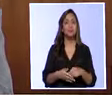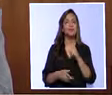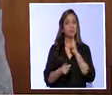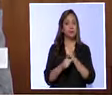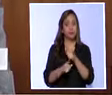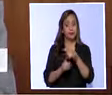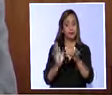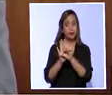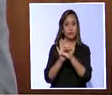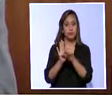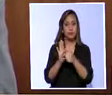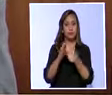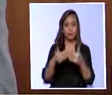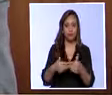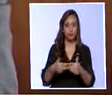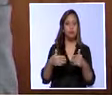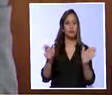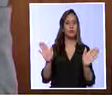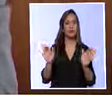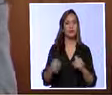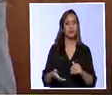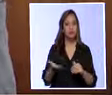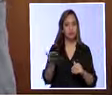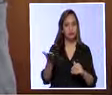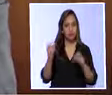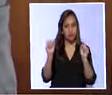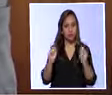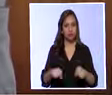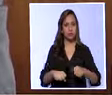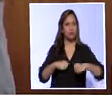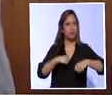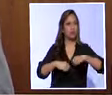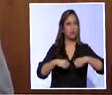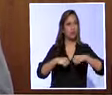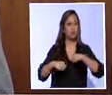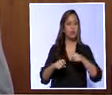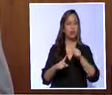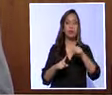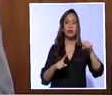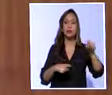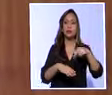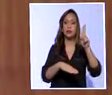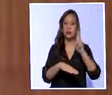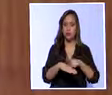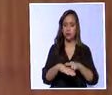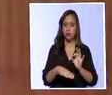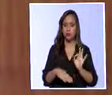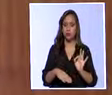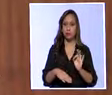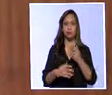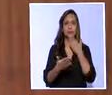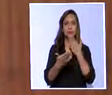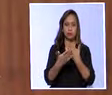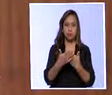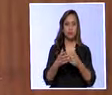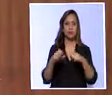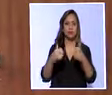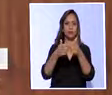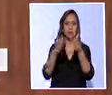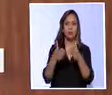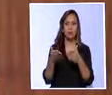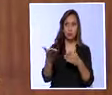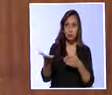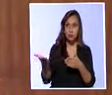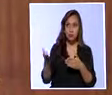mandando la ley es que sean rehabilitados y si son rehabilitados pueden operar en el sistema financiero nacional. Ha habido asambleístas realmente que nos